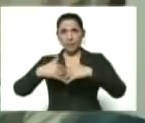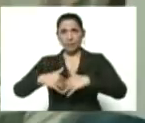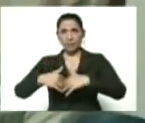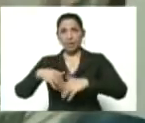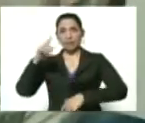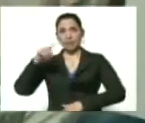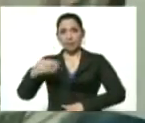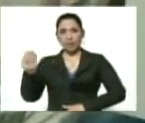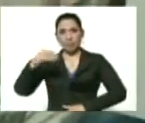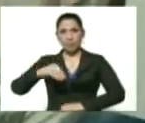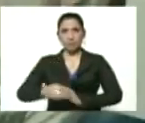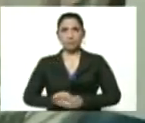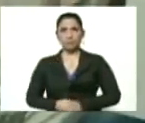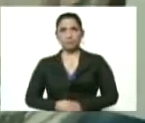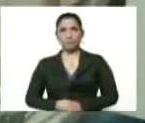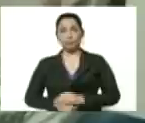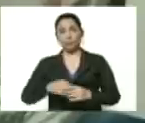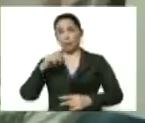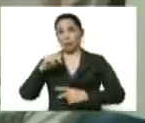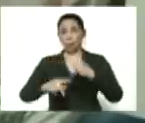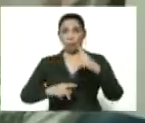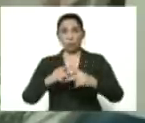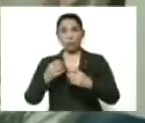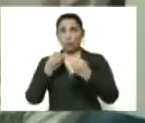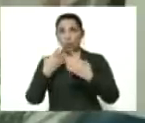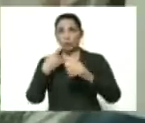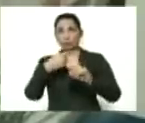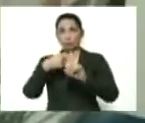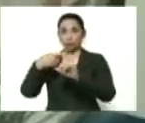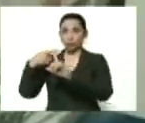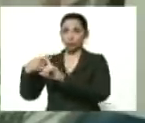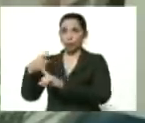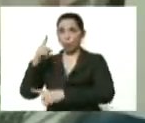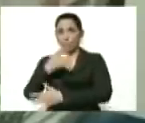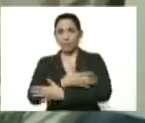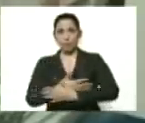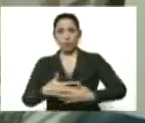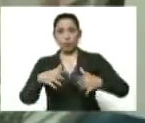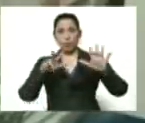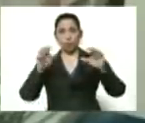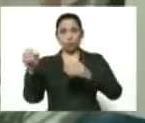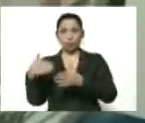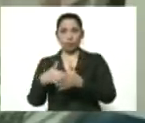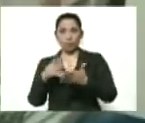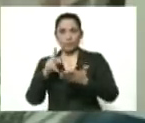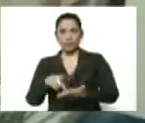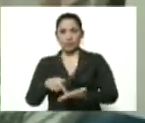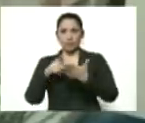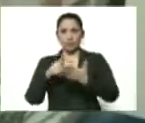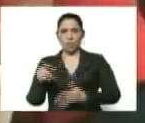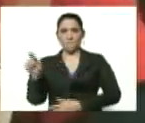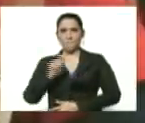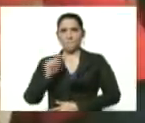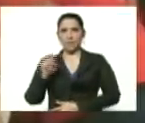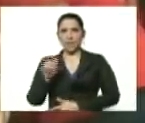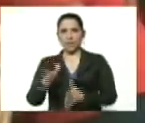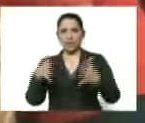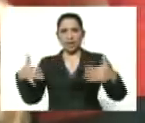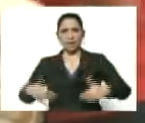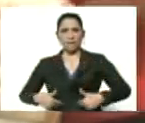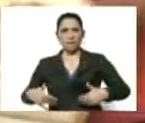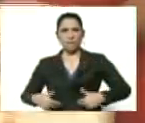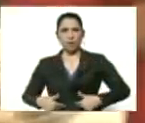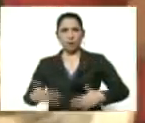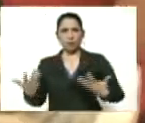y además va a producir bueno una suma de 1 millón 800 mil kilos al mes un gran esfuerzo